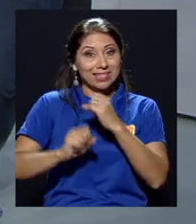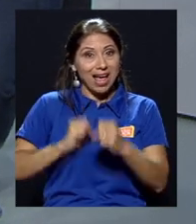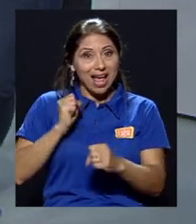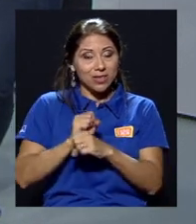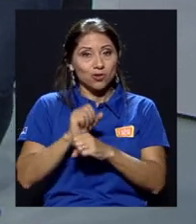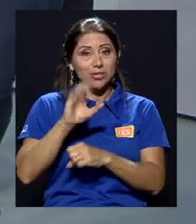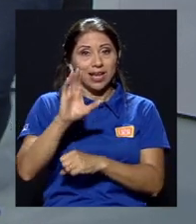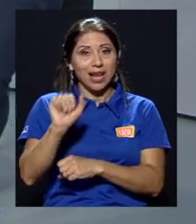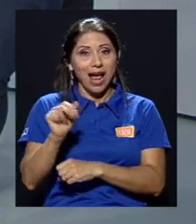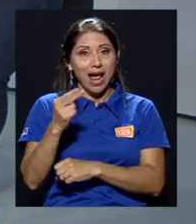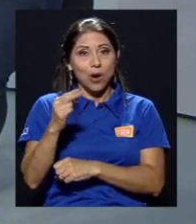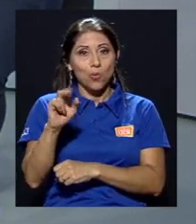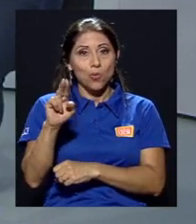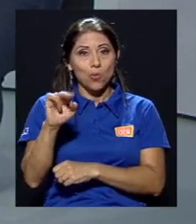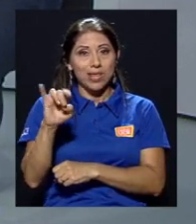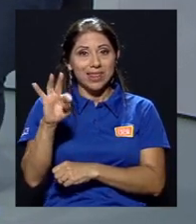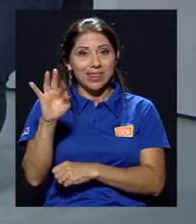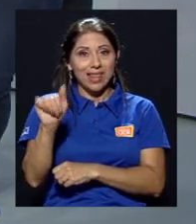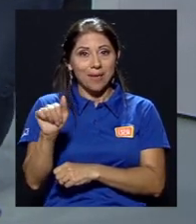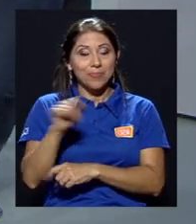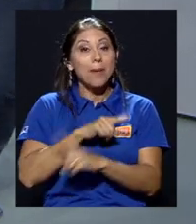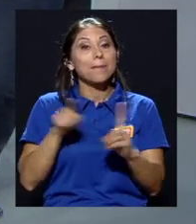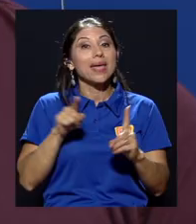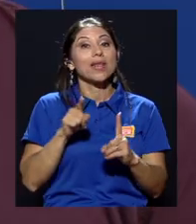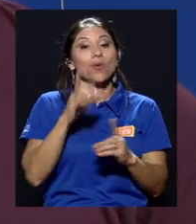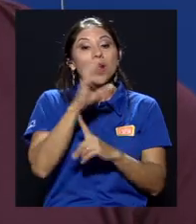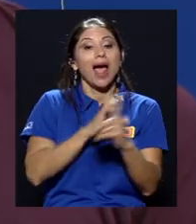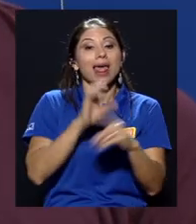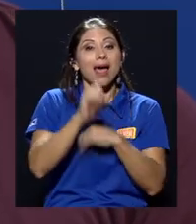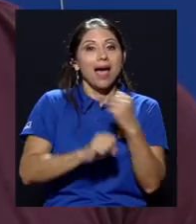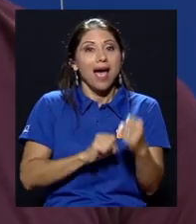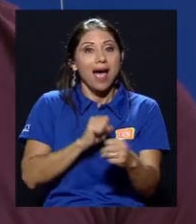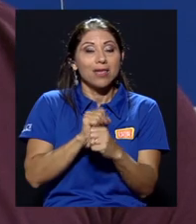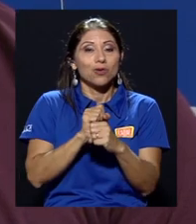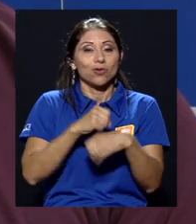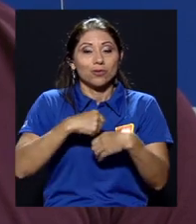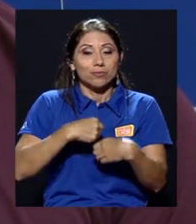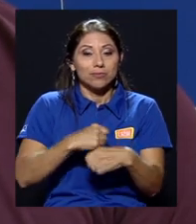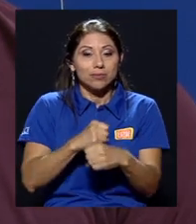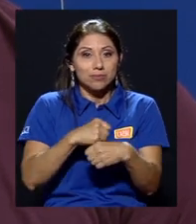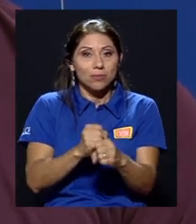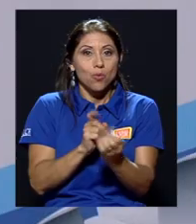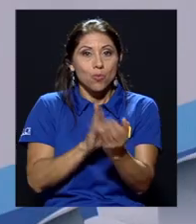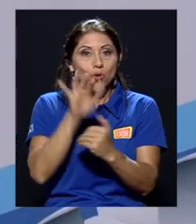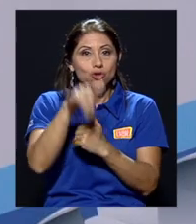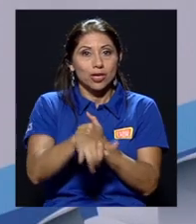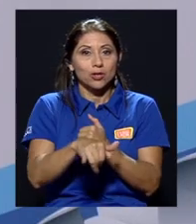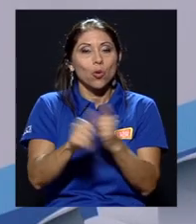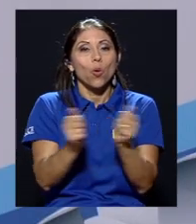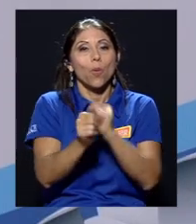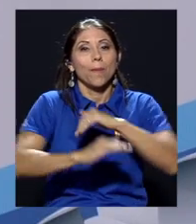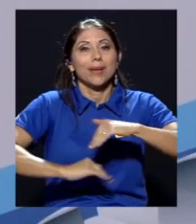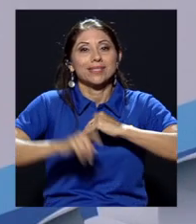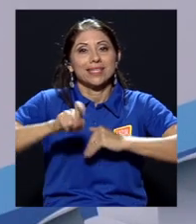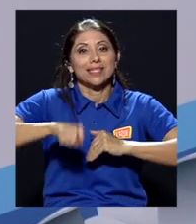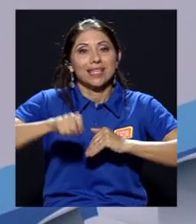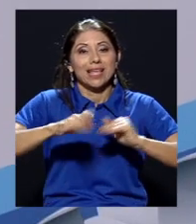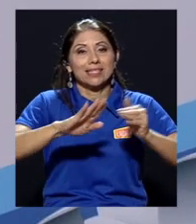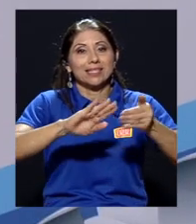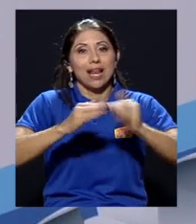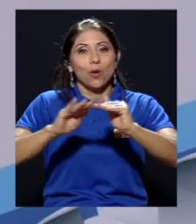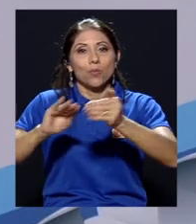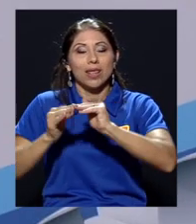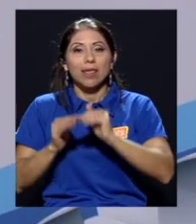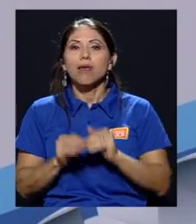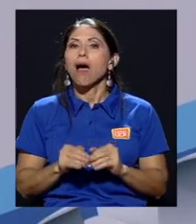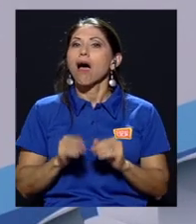ellos, bueno, se genera un proyecto cada año a partir de las necesidades que tiene la comunidad. Perfecto. ¿Y en qué página web o en qué